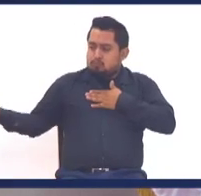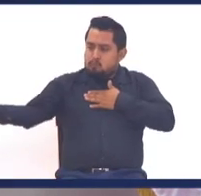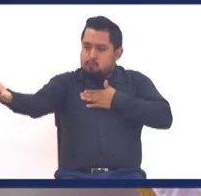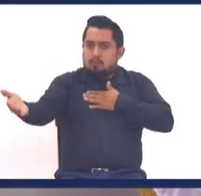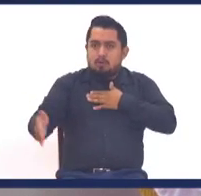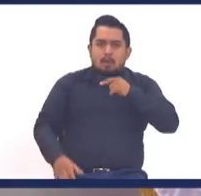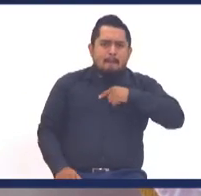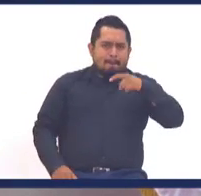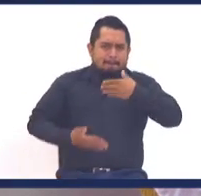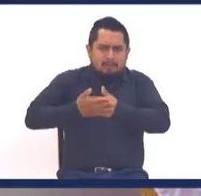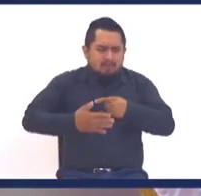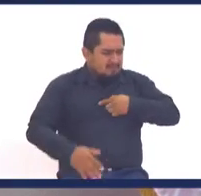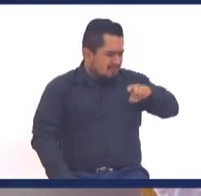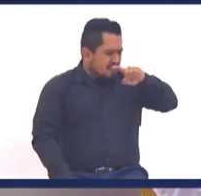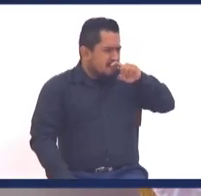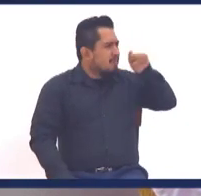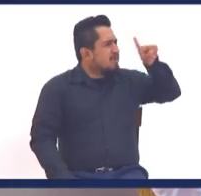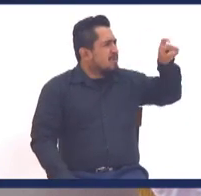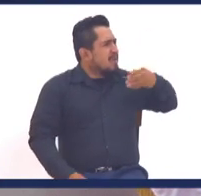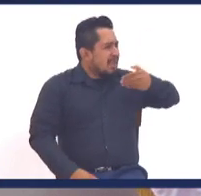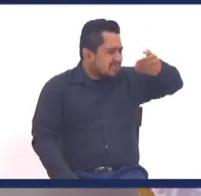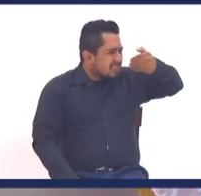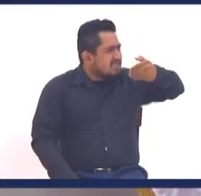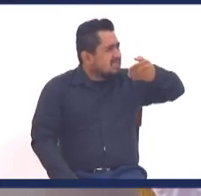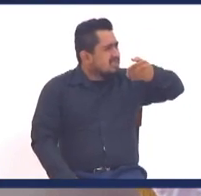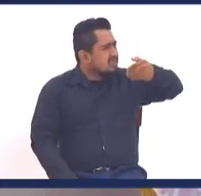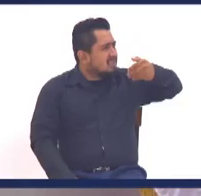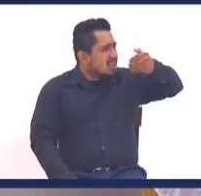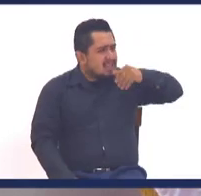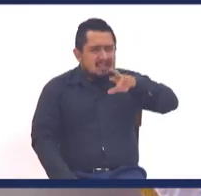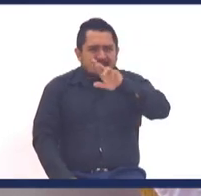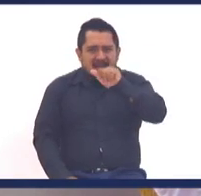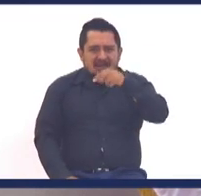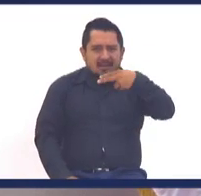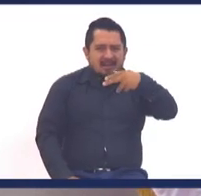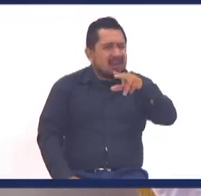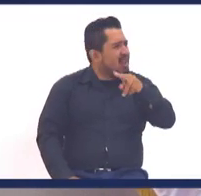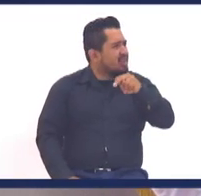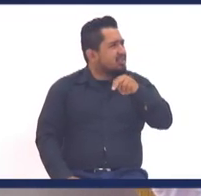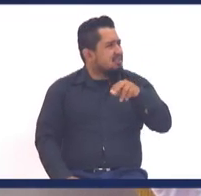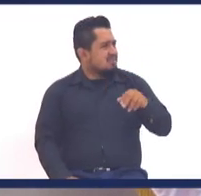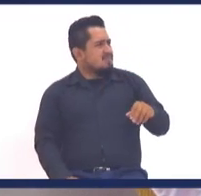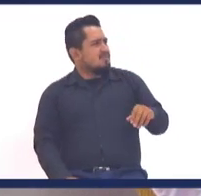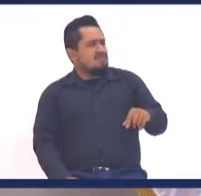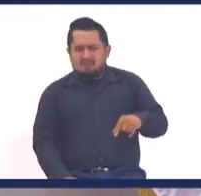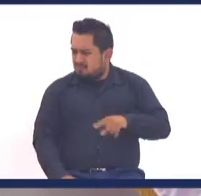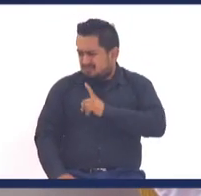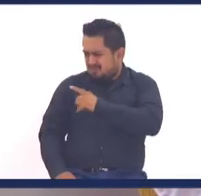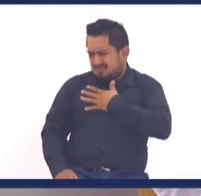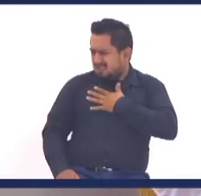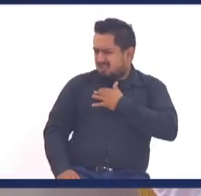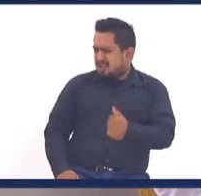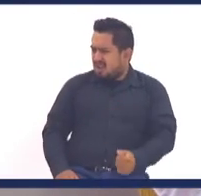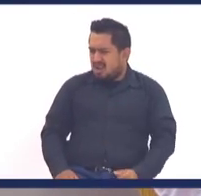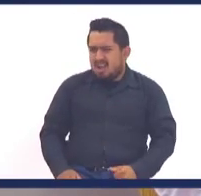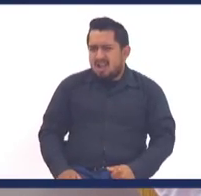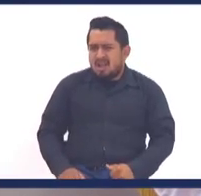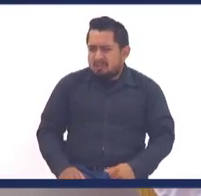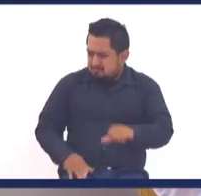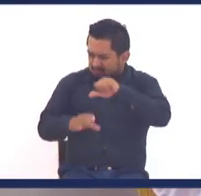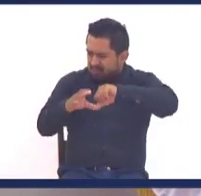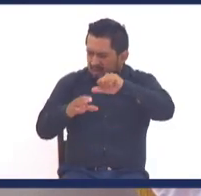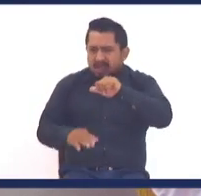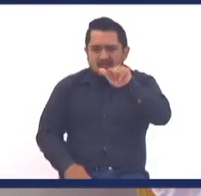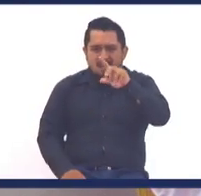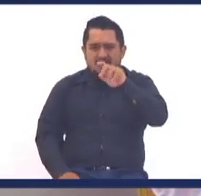mis hijos me preguntan ahora, papi, ¿a ti te gusta comer pizza con ranch, con ese aderezo ranch? No, le digo yo. Para mí el